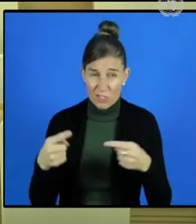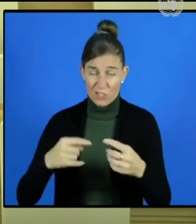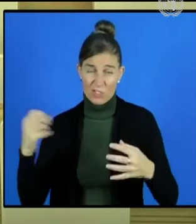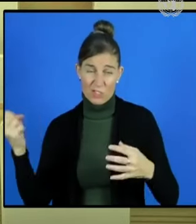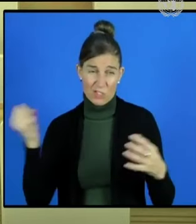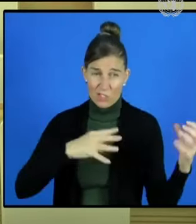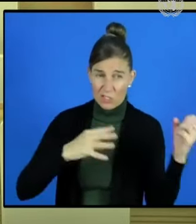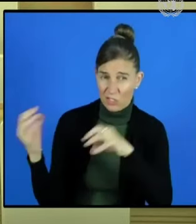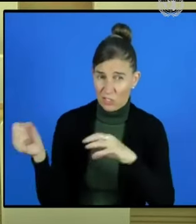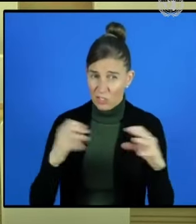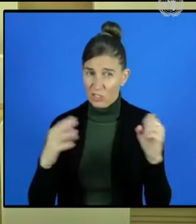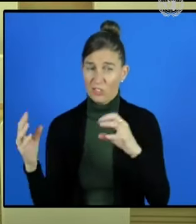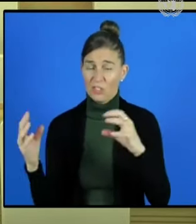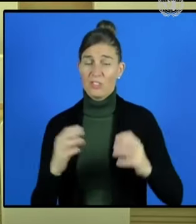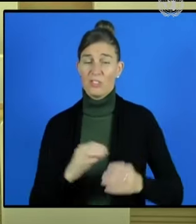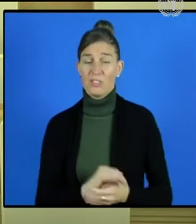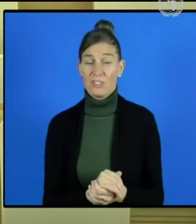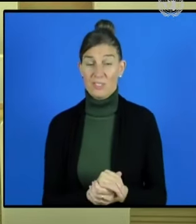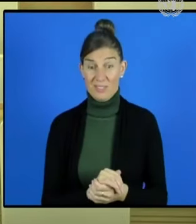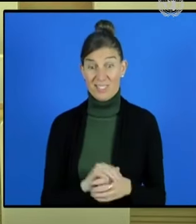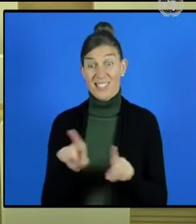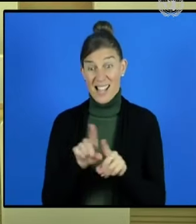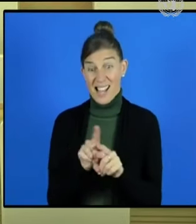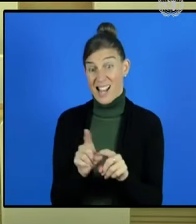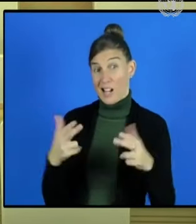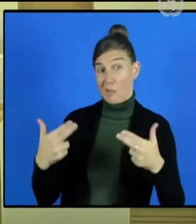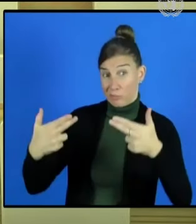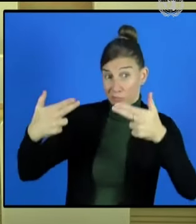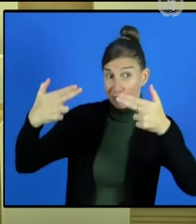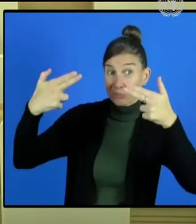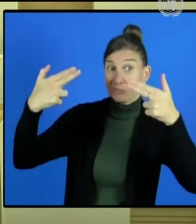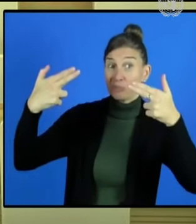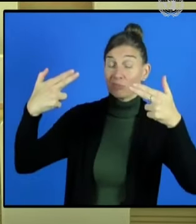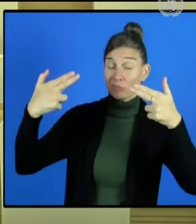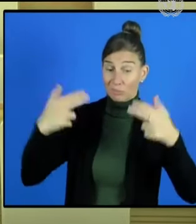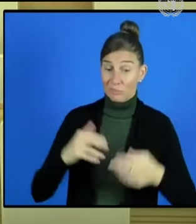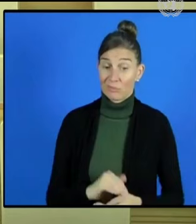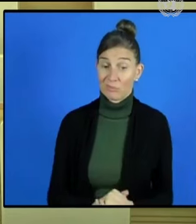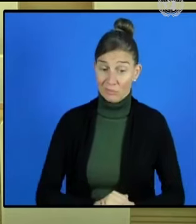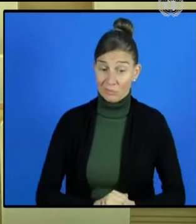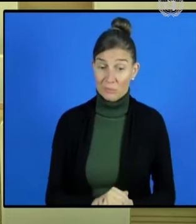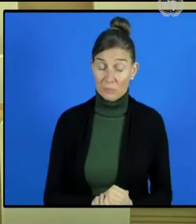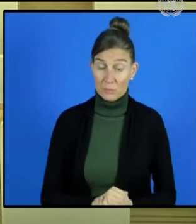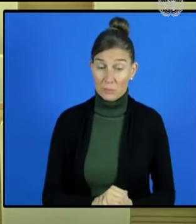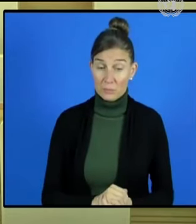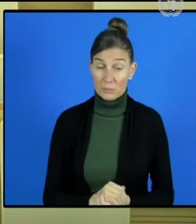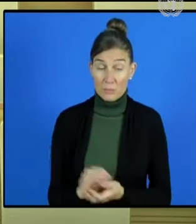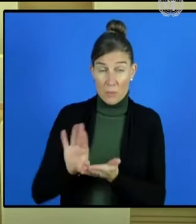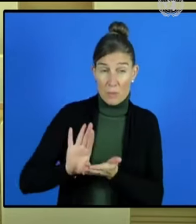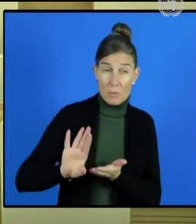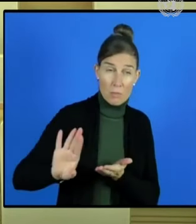Y esto también ha progresado hacia los conflictos armados. esta marginalización